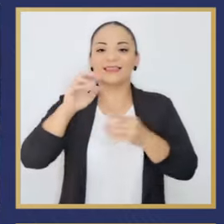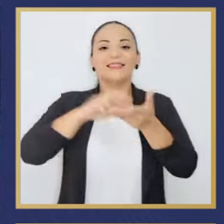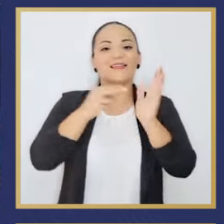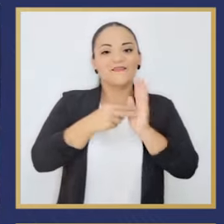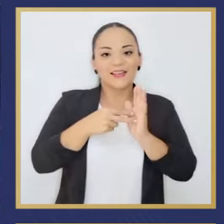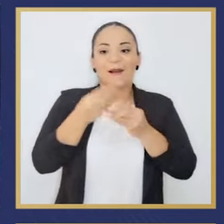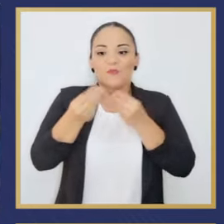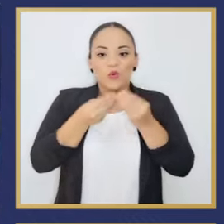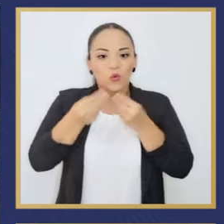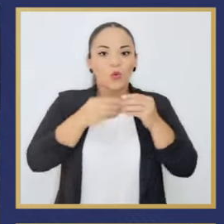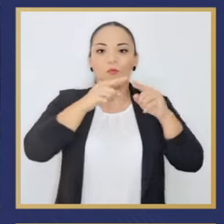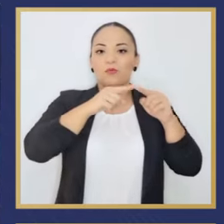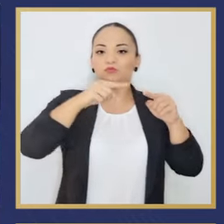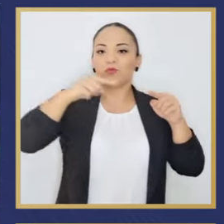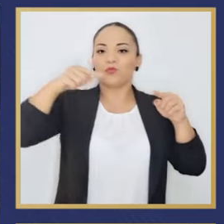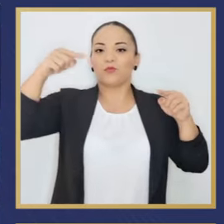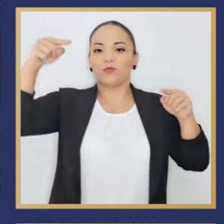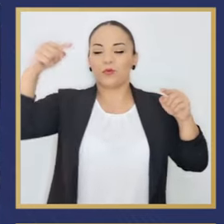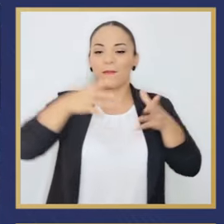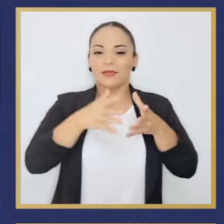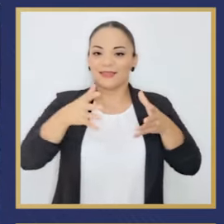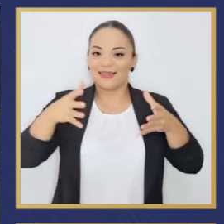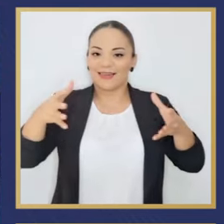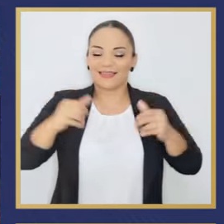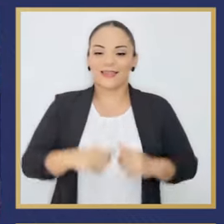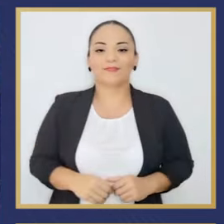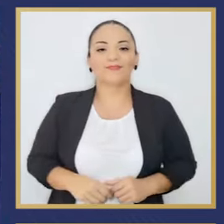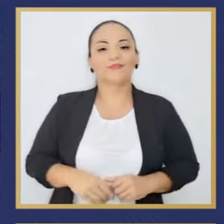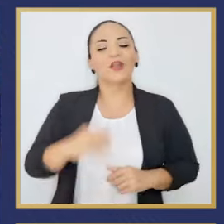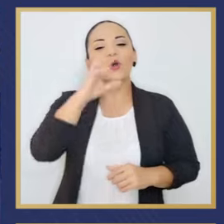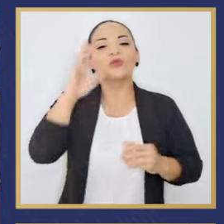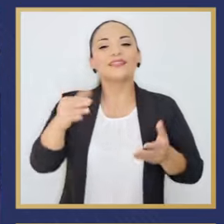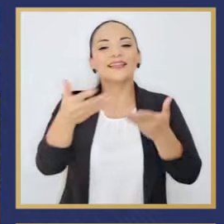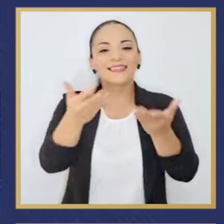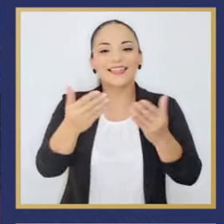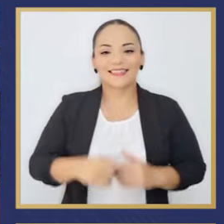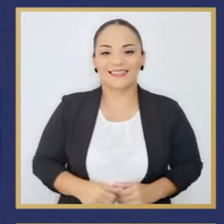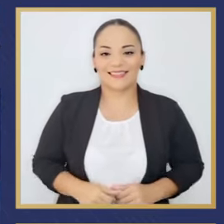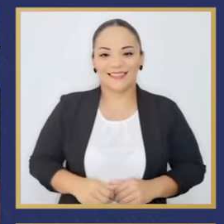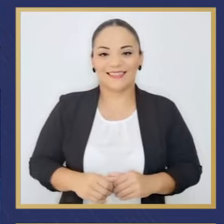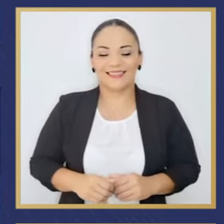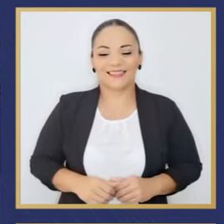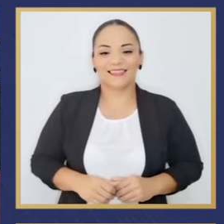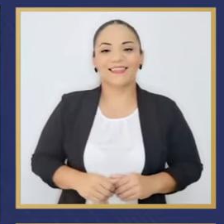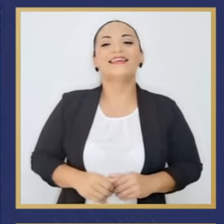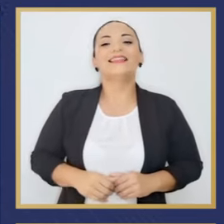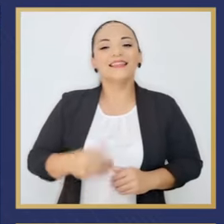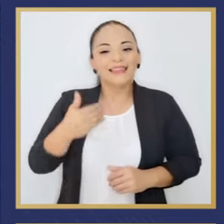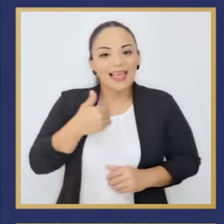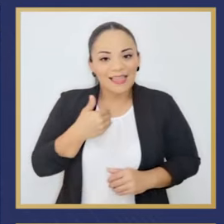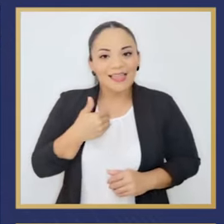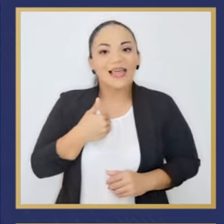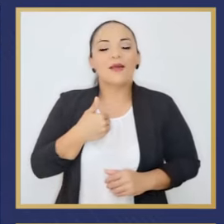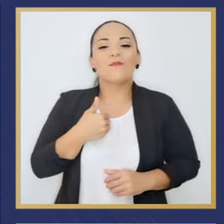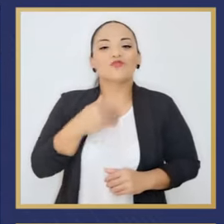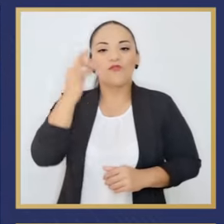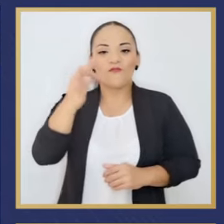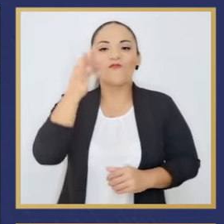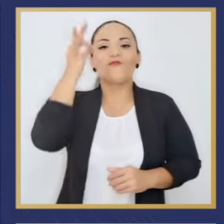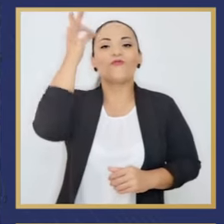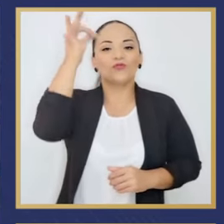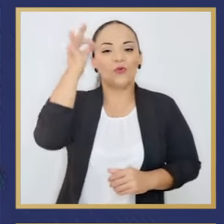va creciendo la productividad del trabajo en ese sector. Compachotas costarricenses, tenemos un